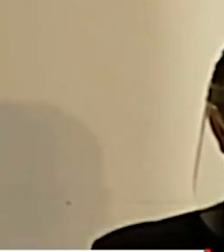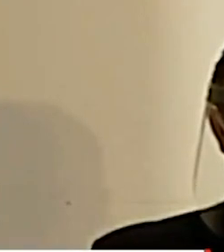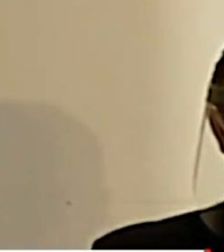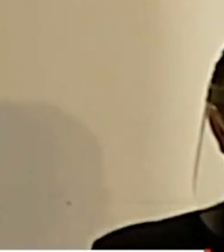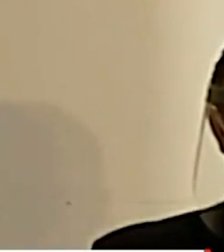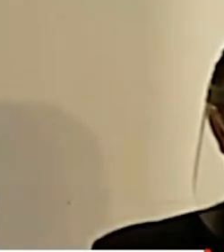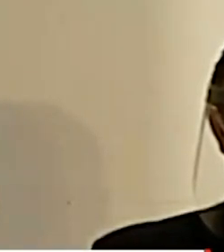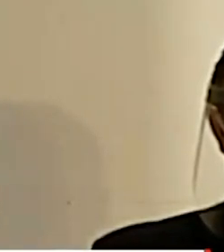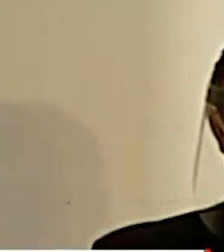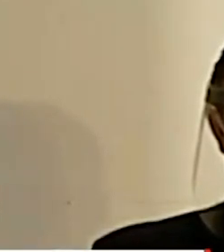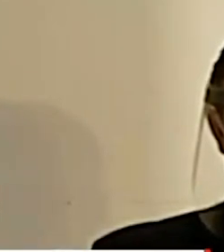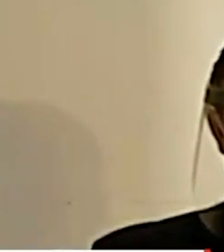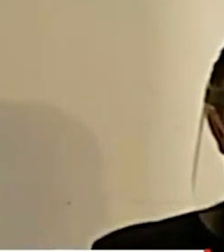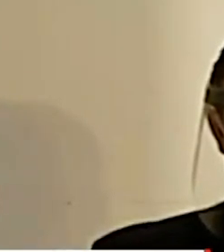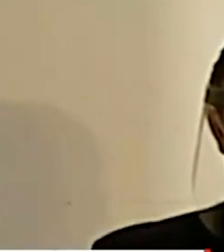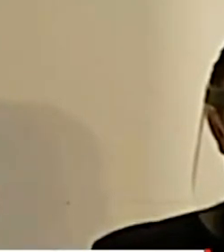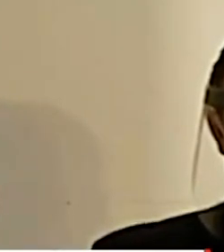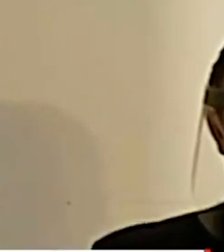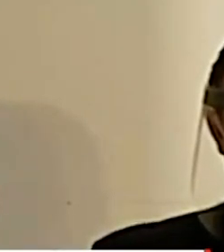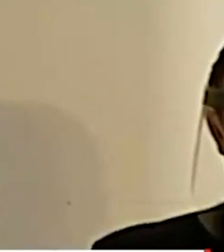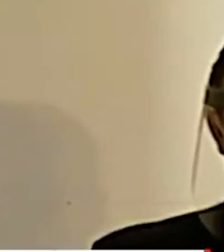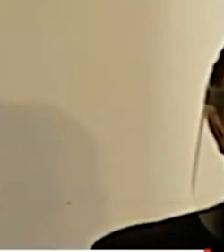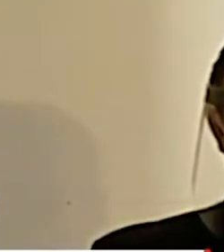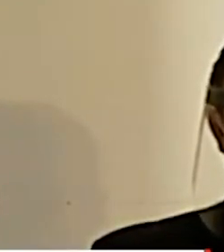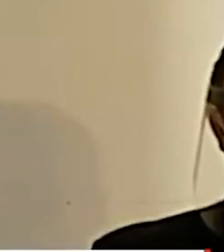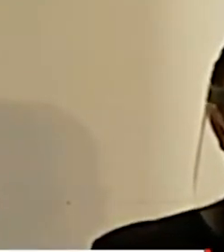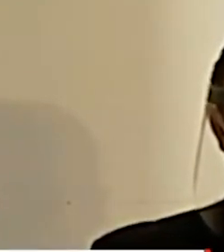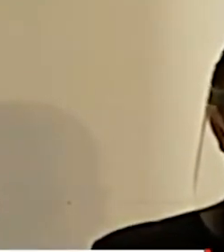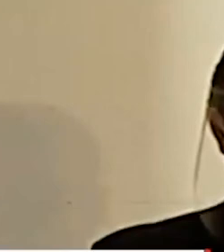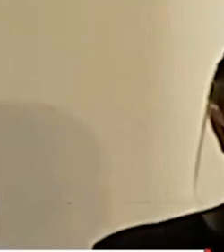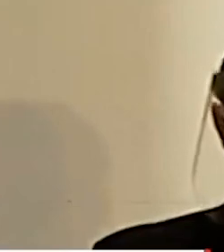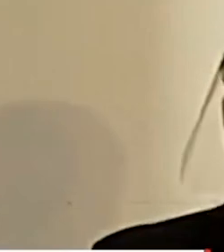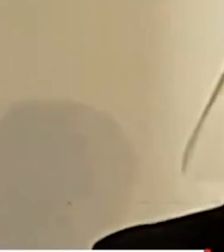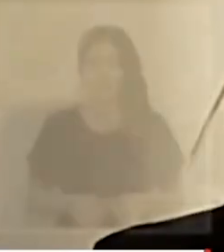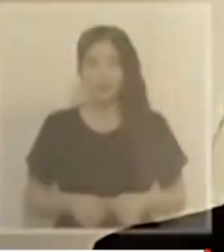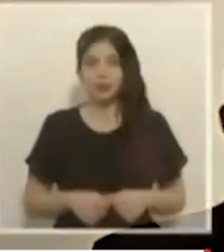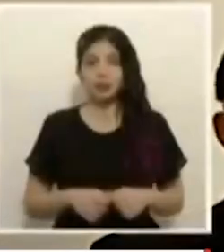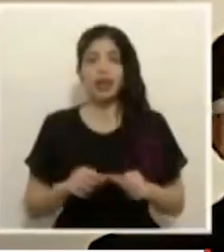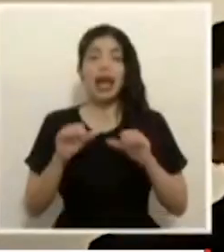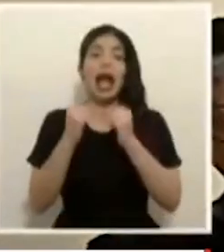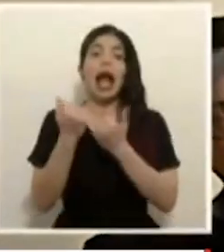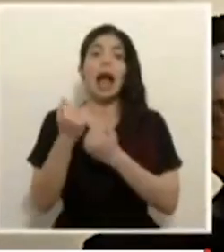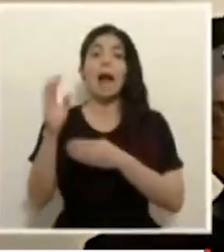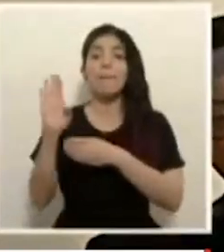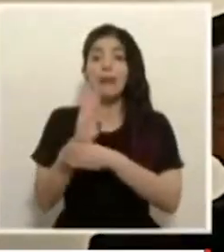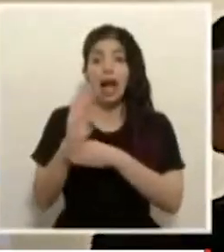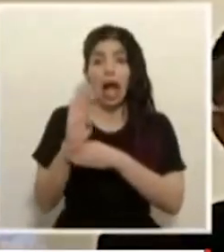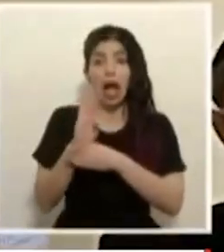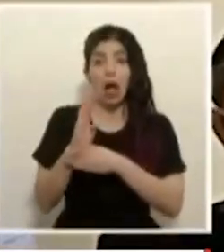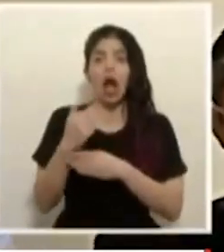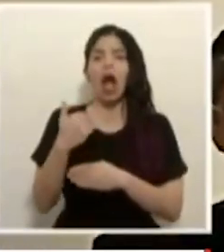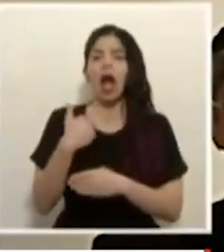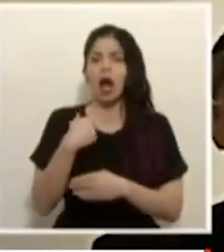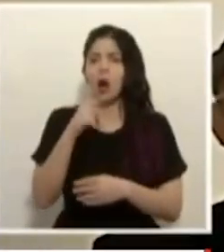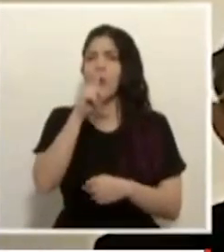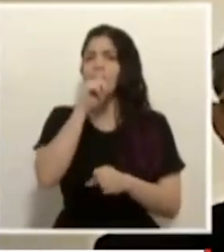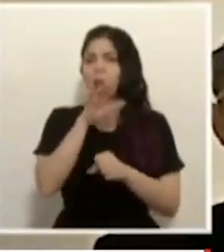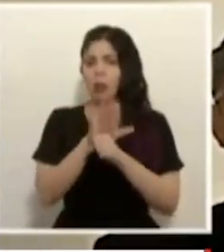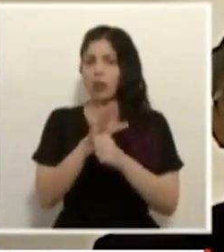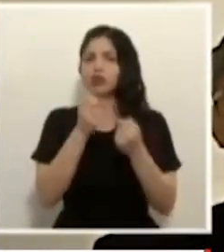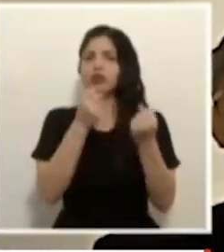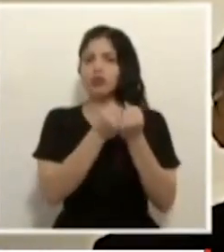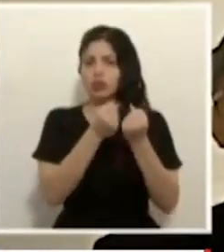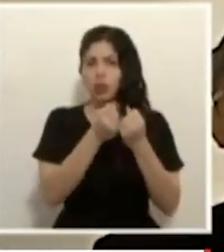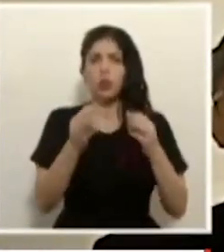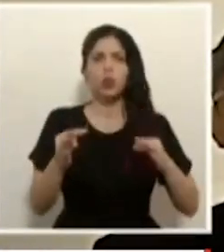terceras partes el saldo de dicha cartera. El sector bancario está comprometido con el sector turístico,